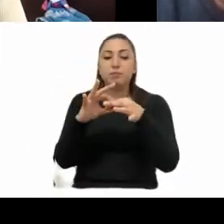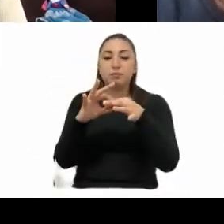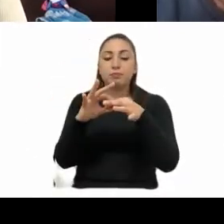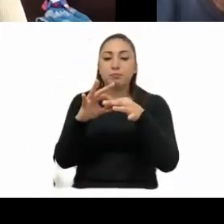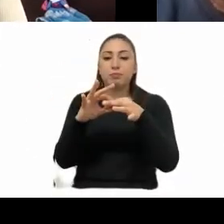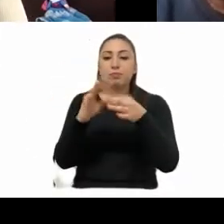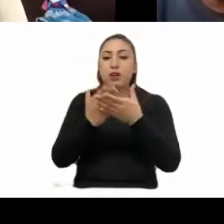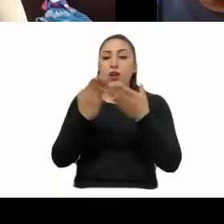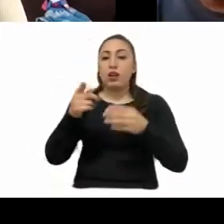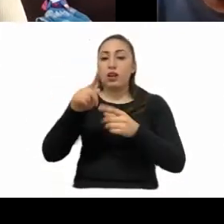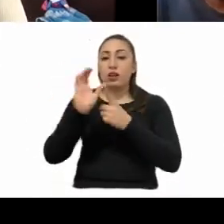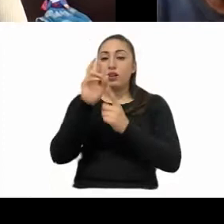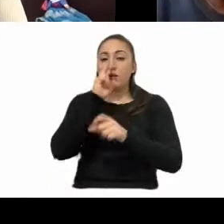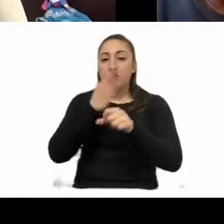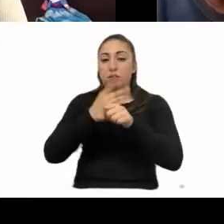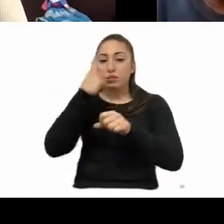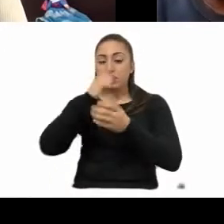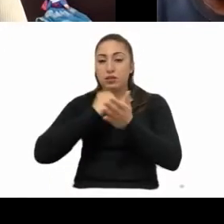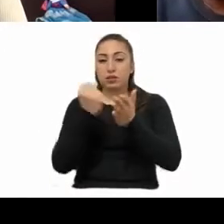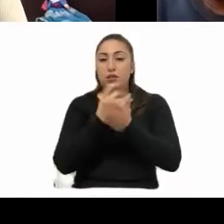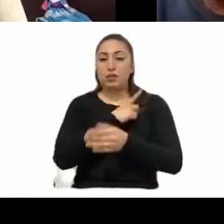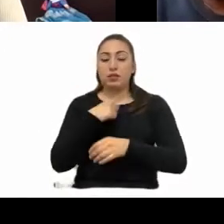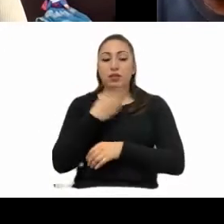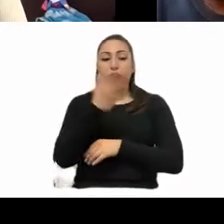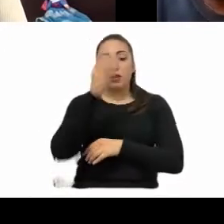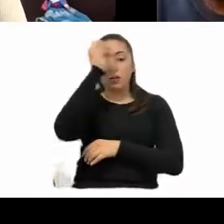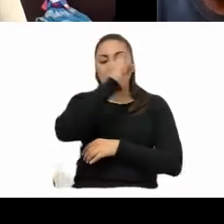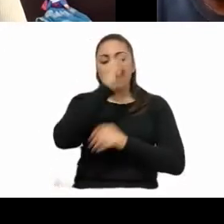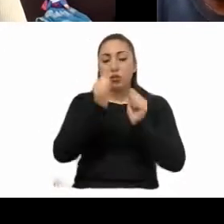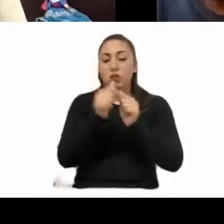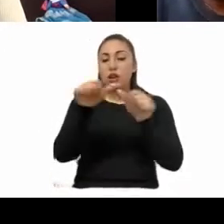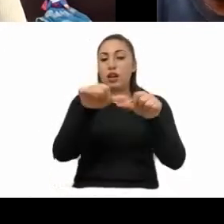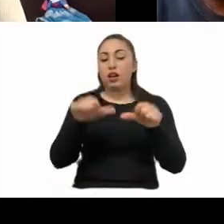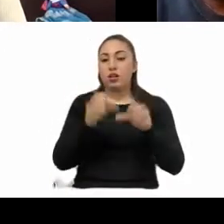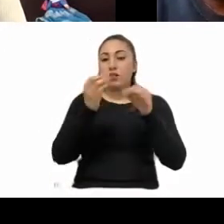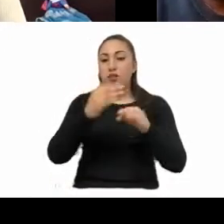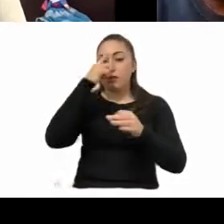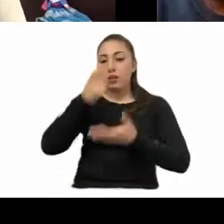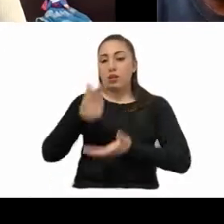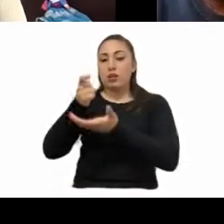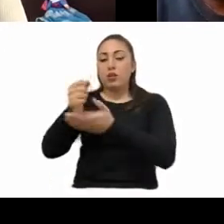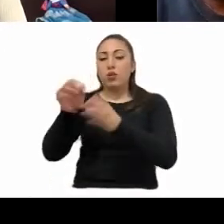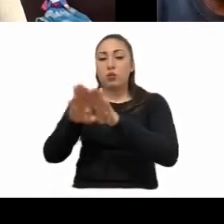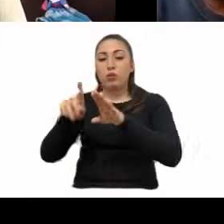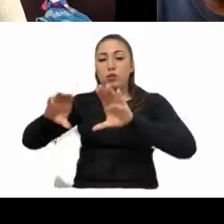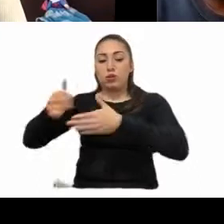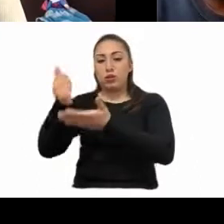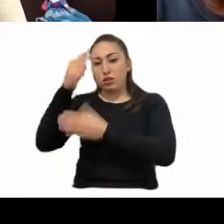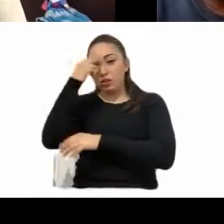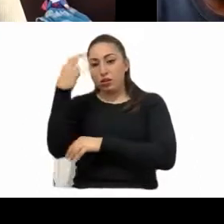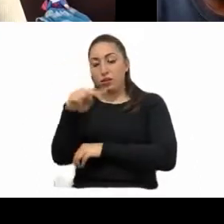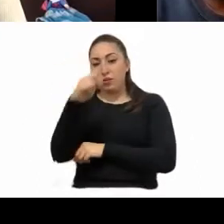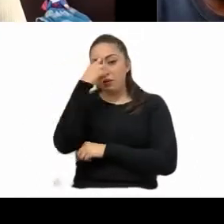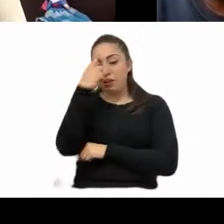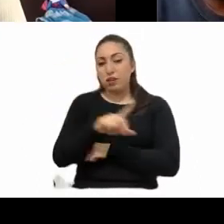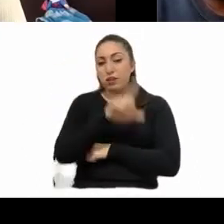dictaminadoras, deberán solicitar la opinión de la oficina del análisis presupuestal del Congreso de la Ciudad de México, a fin de establecer